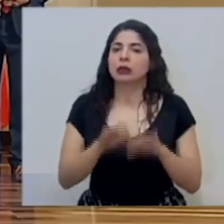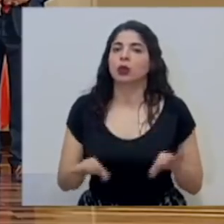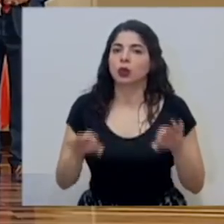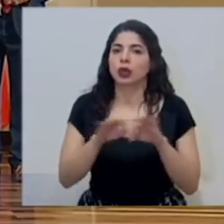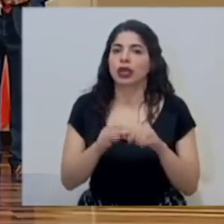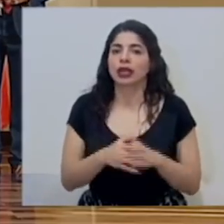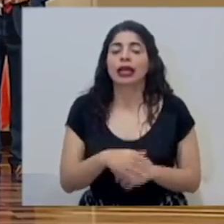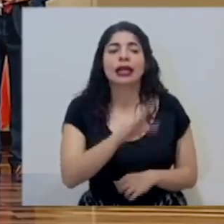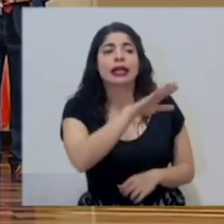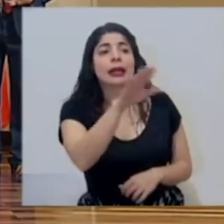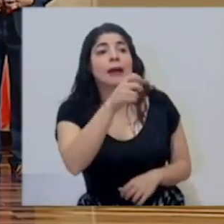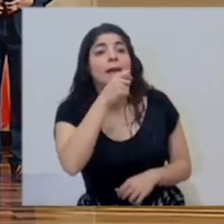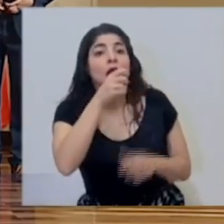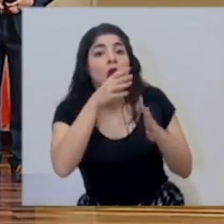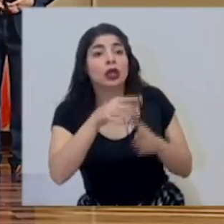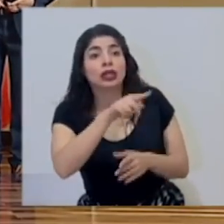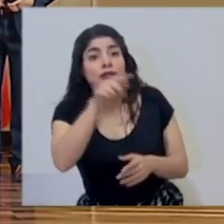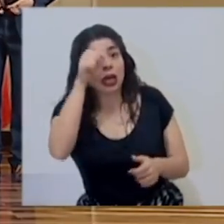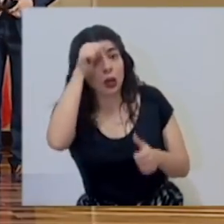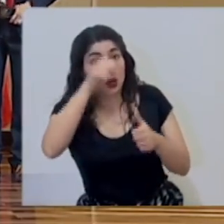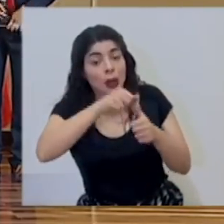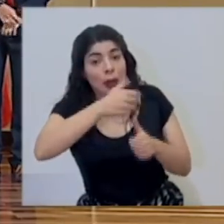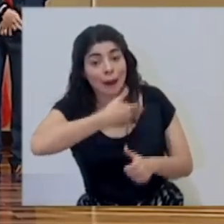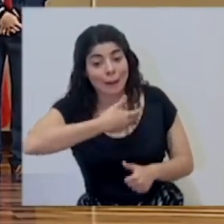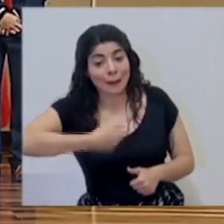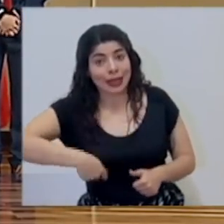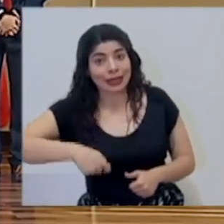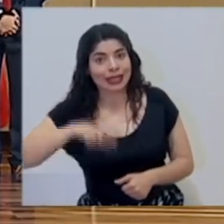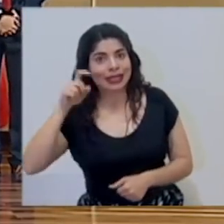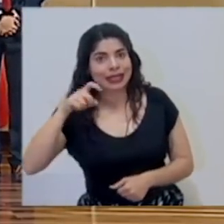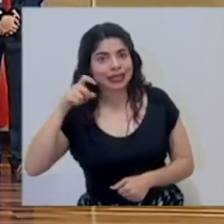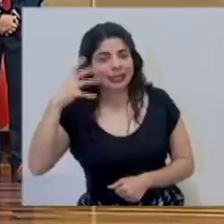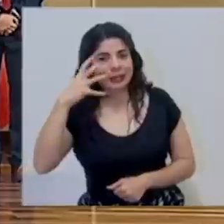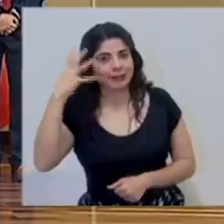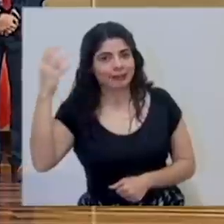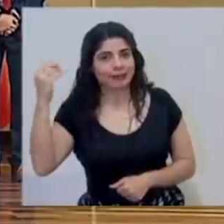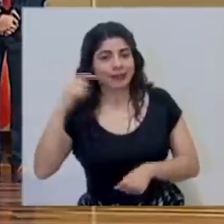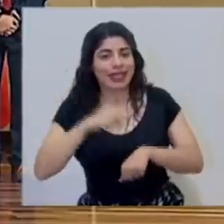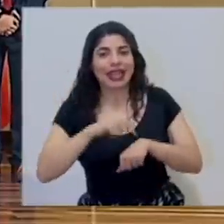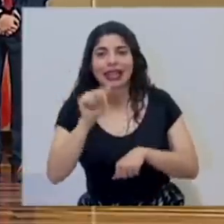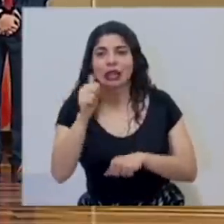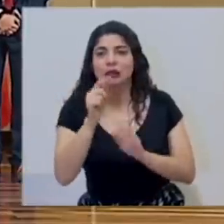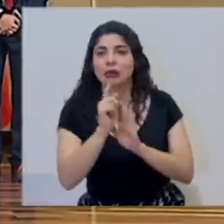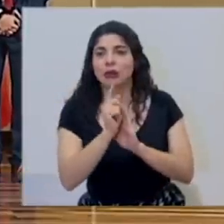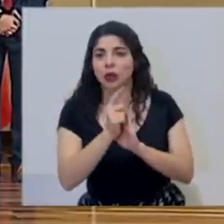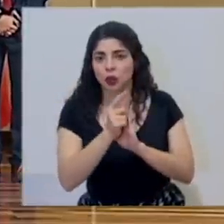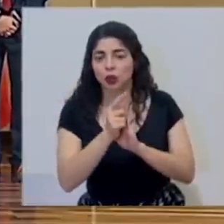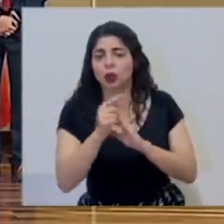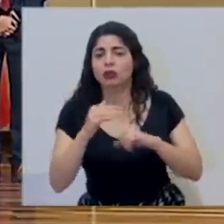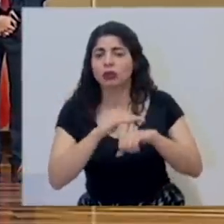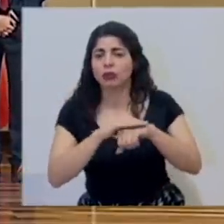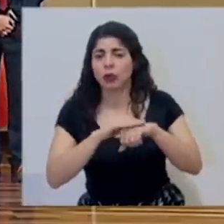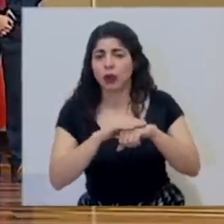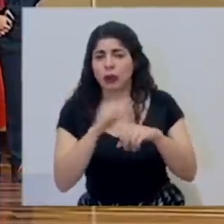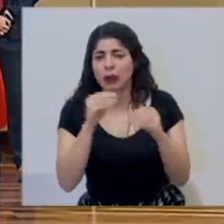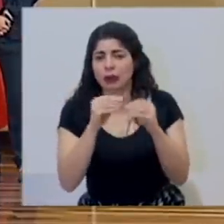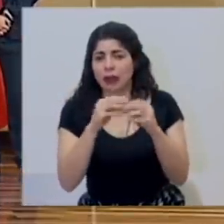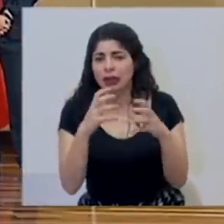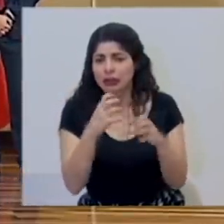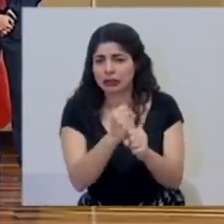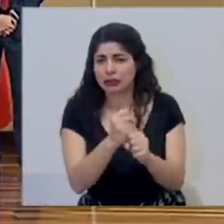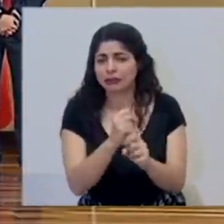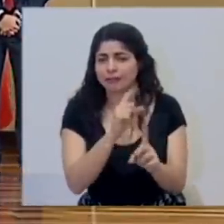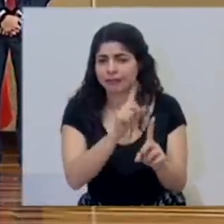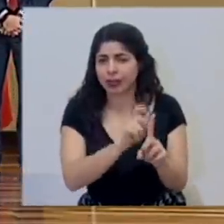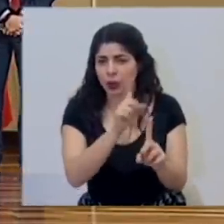Colegas, les recordamos que el presidente de la República debe retirarse en 10 minutos, así que por favor, ser un poco más